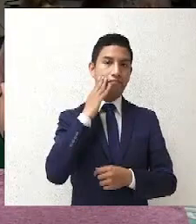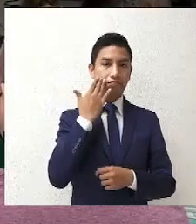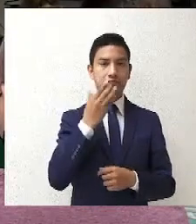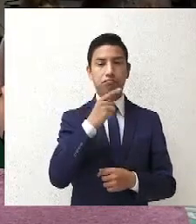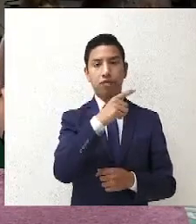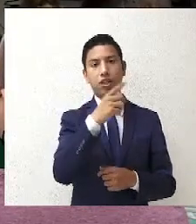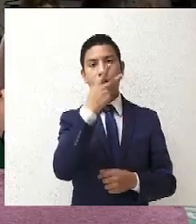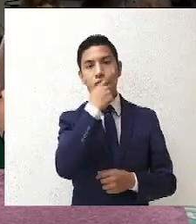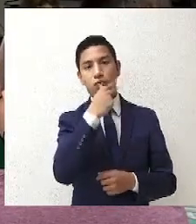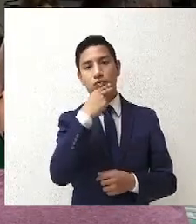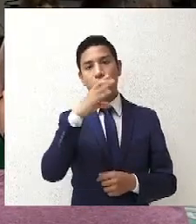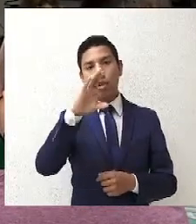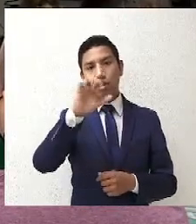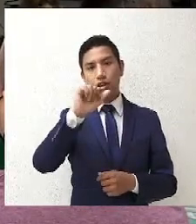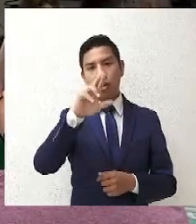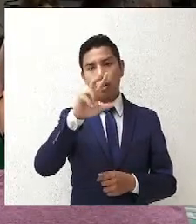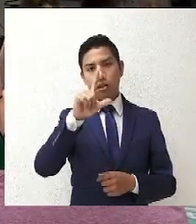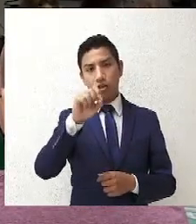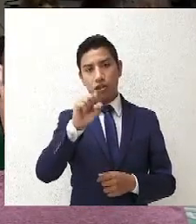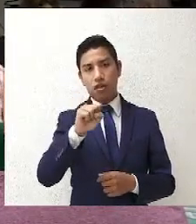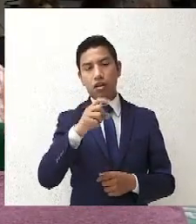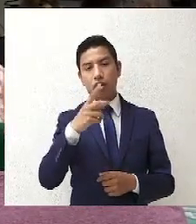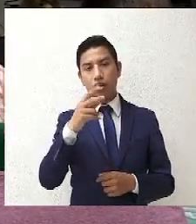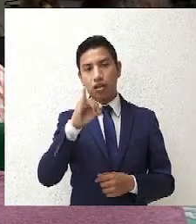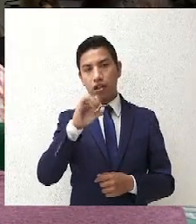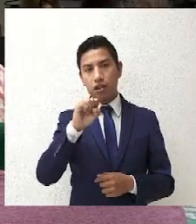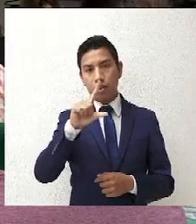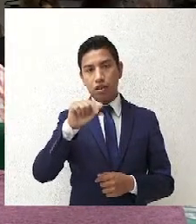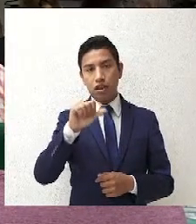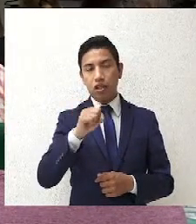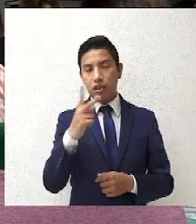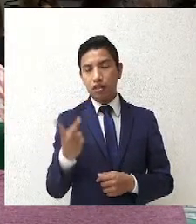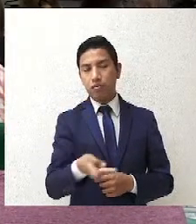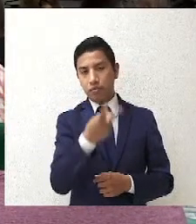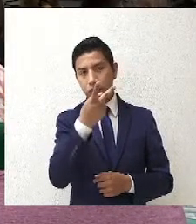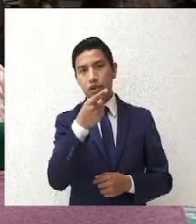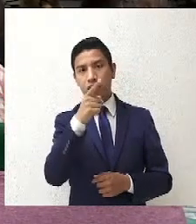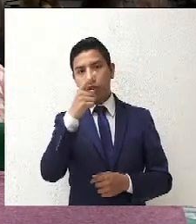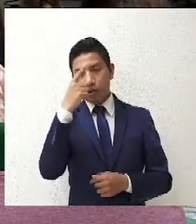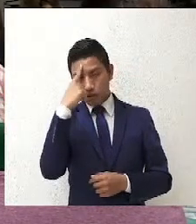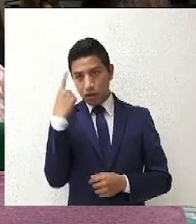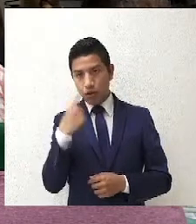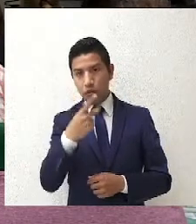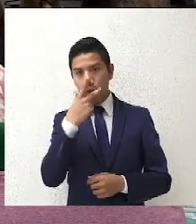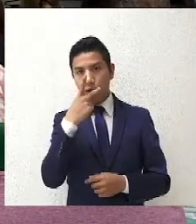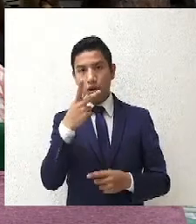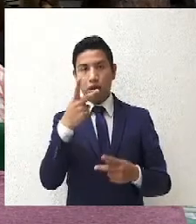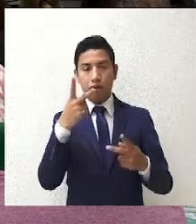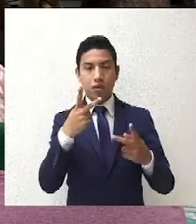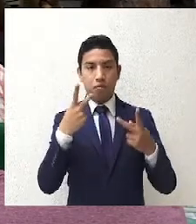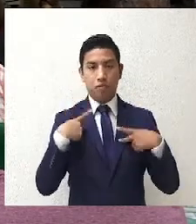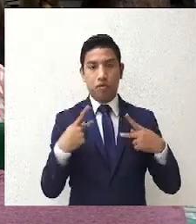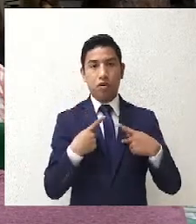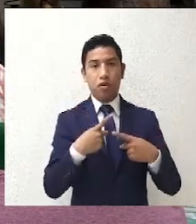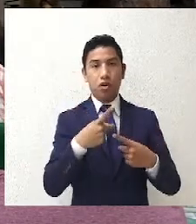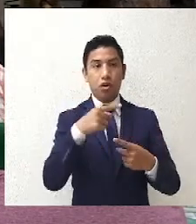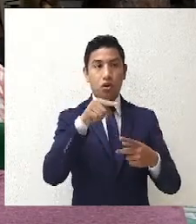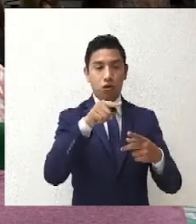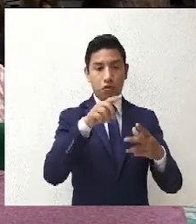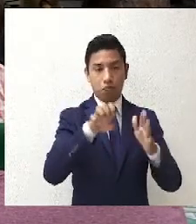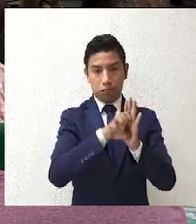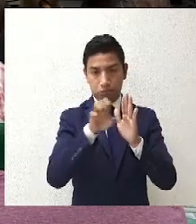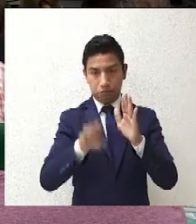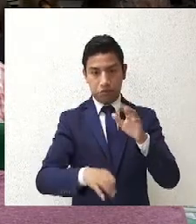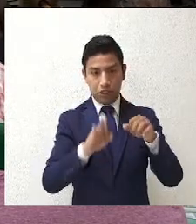Carlos Itlas Neri te pregunta, ¿los bloques deben ajustarse a la paridad en forma vertical o horizontal?